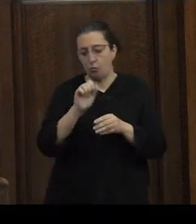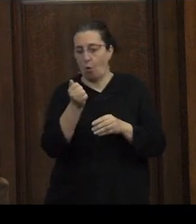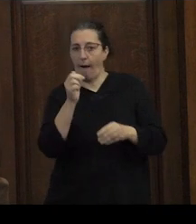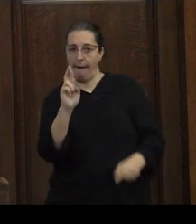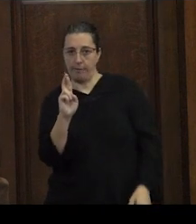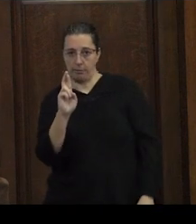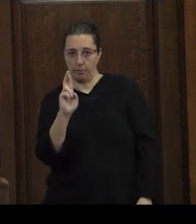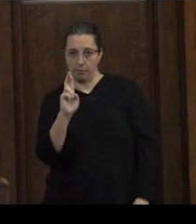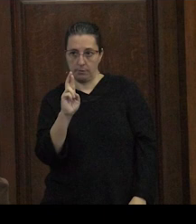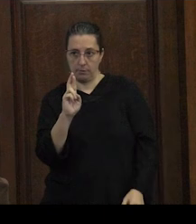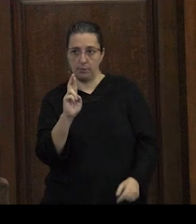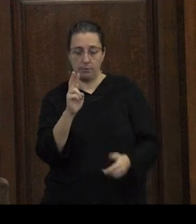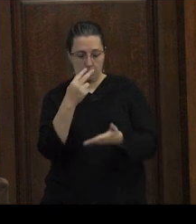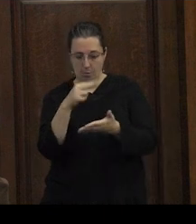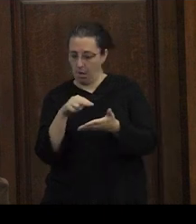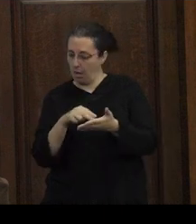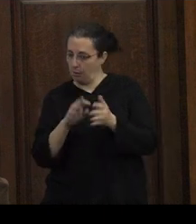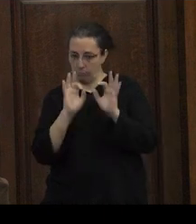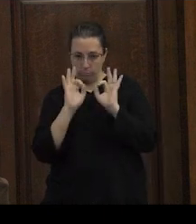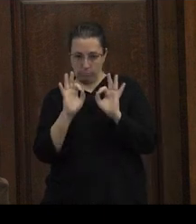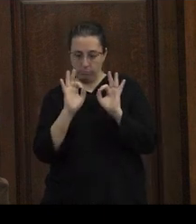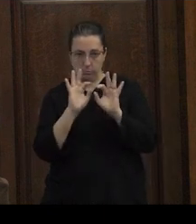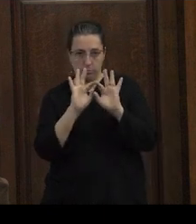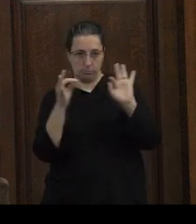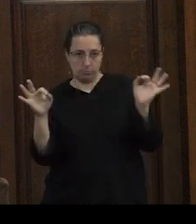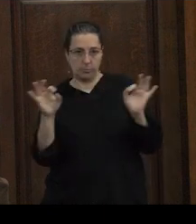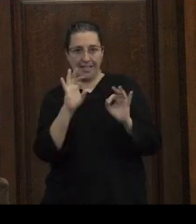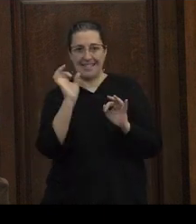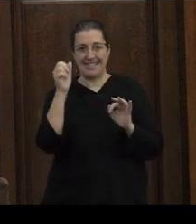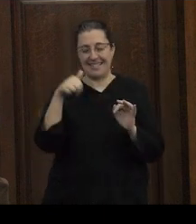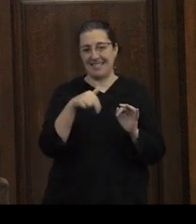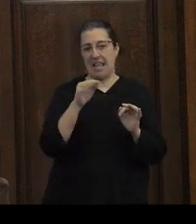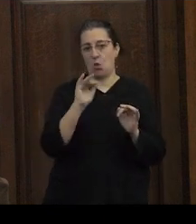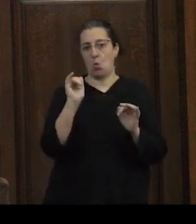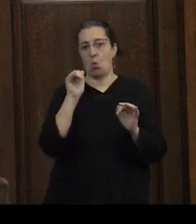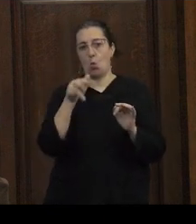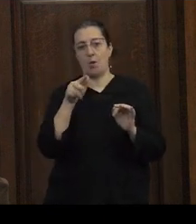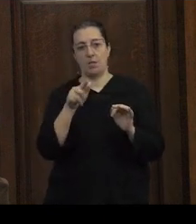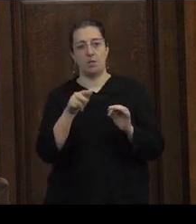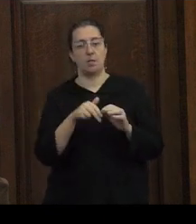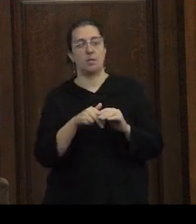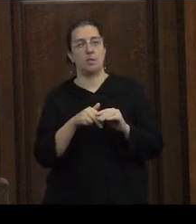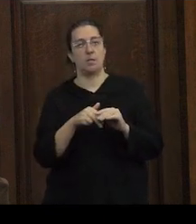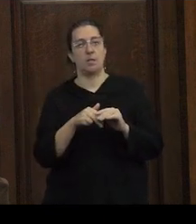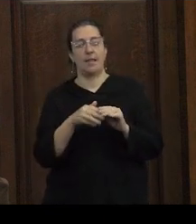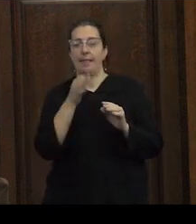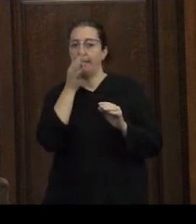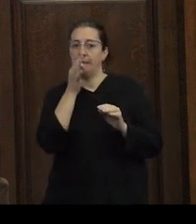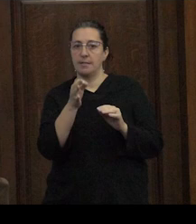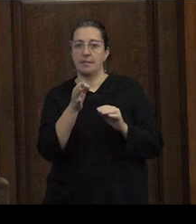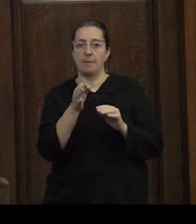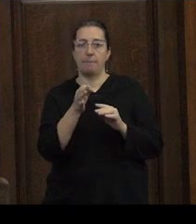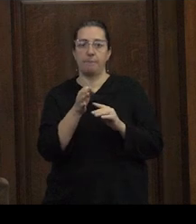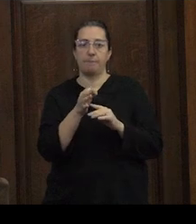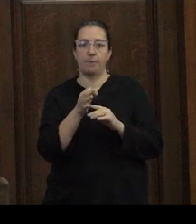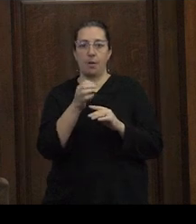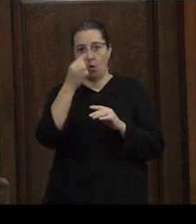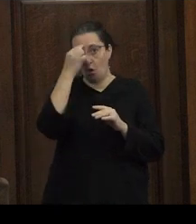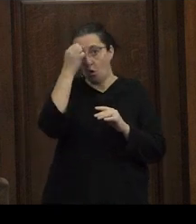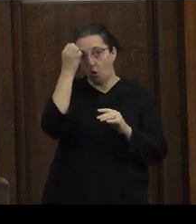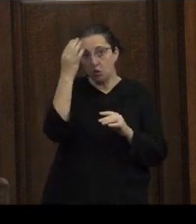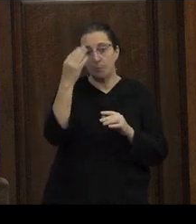a y voy a leer textualmente una frase de Sedwick Sedwick revisa los